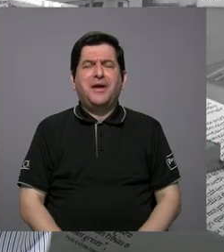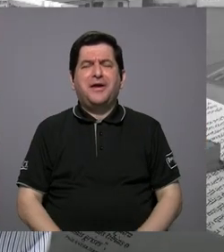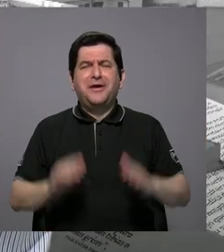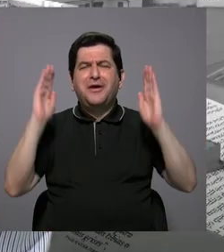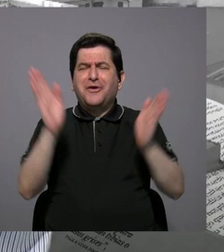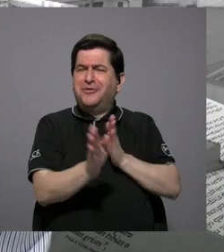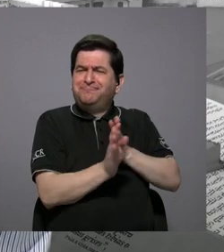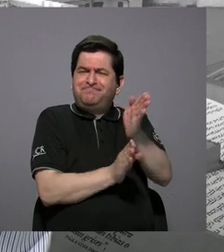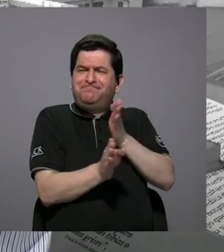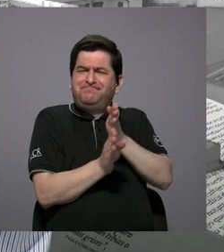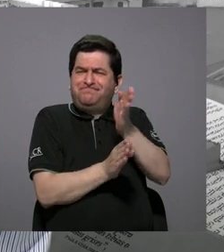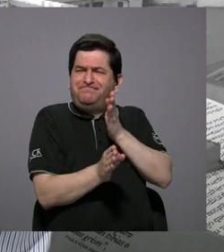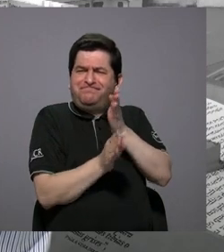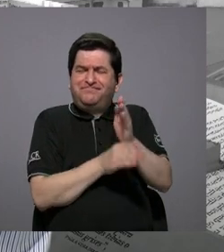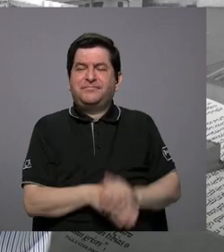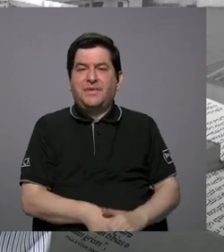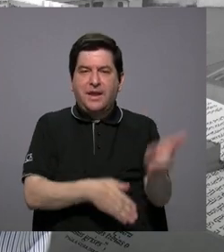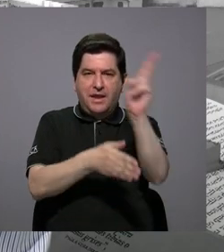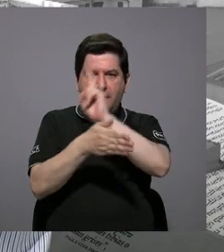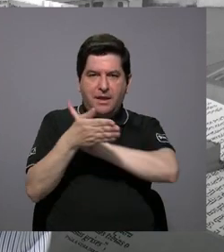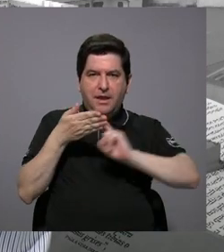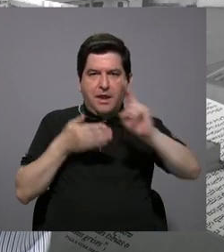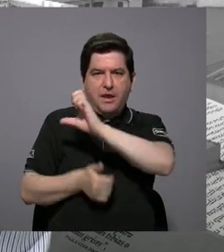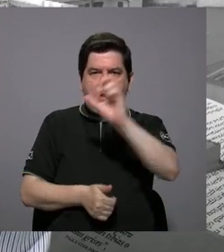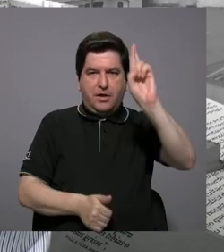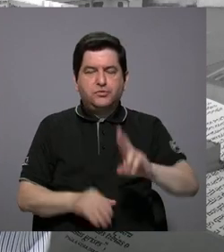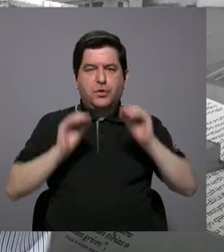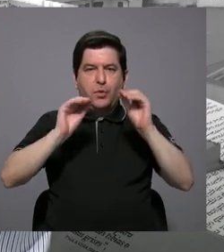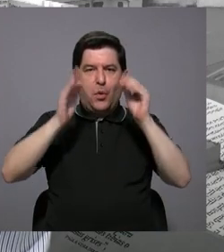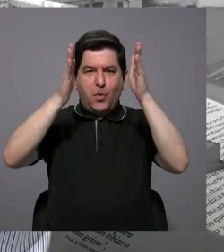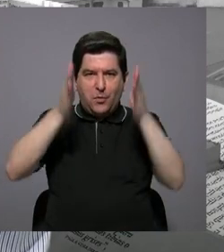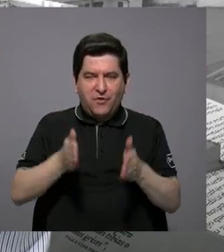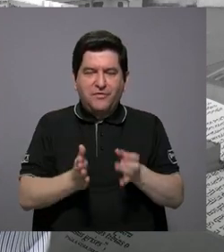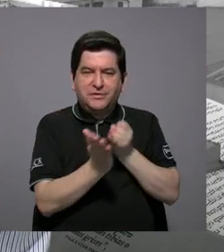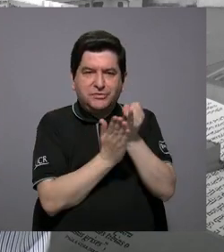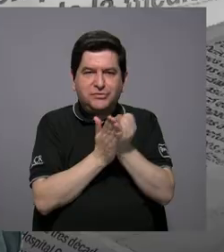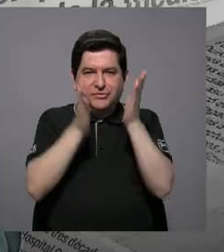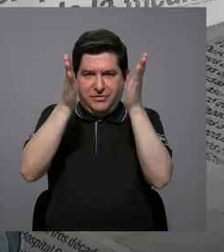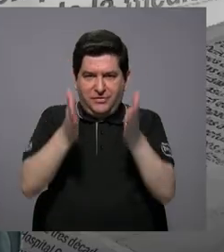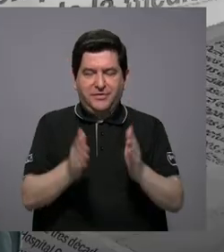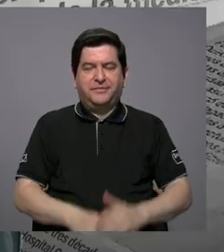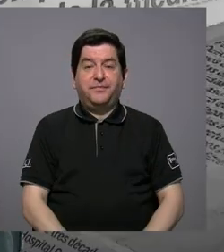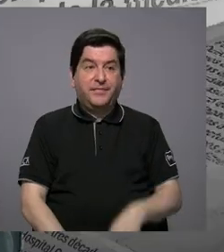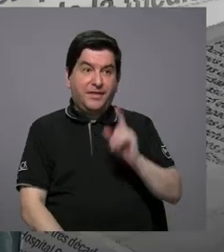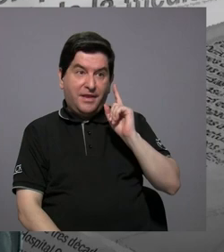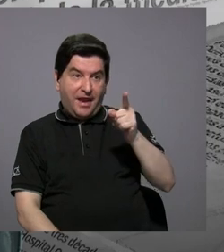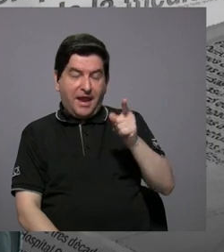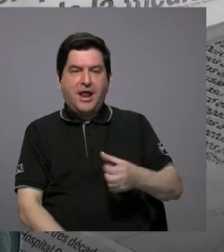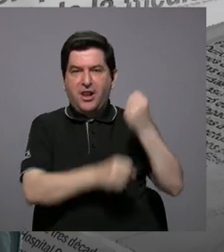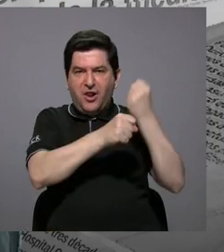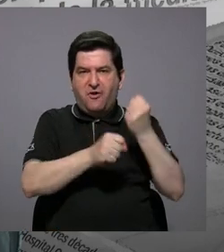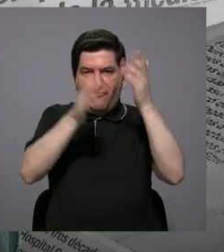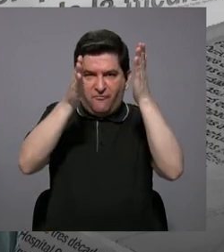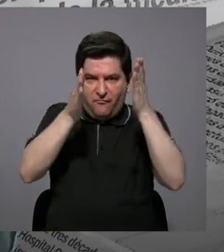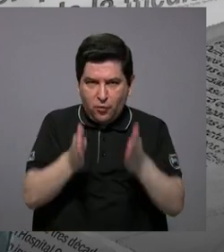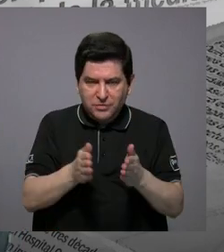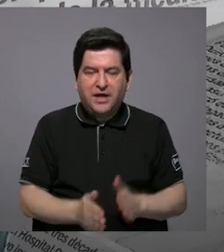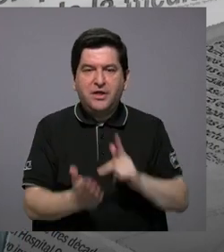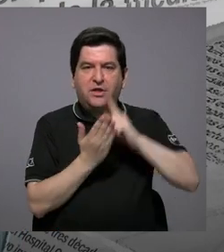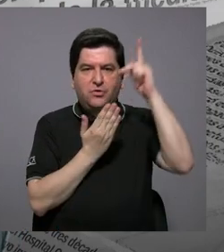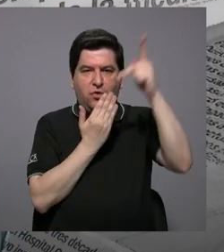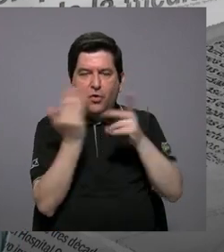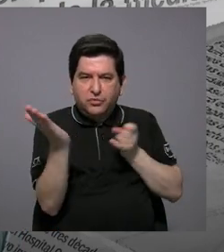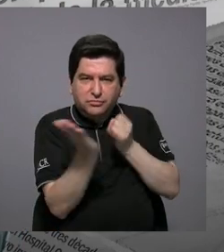trayectoria en la Universidad de Costa Rica como profesor e investigador. Él es el fundador del